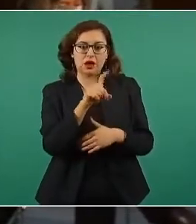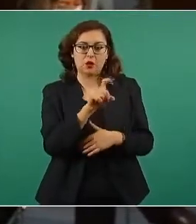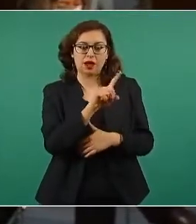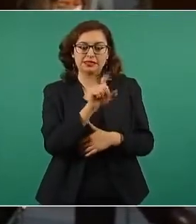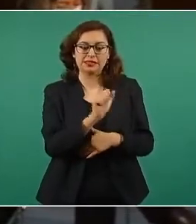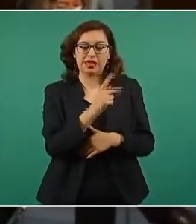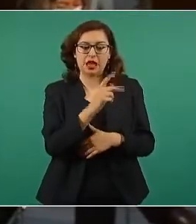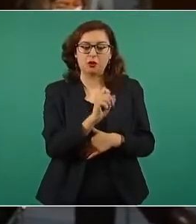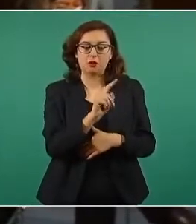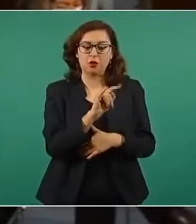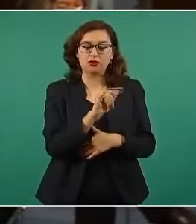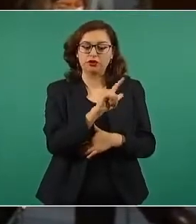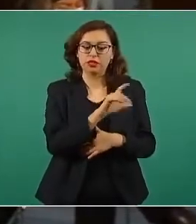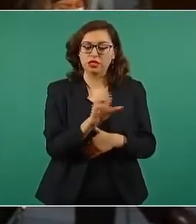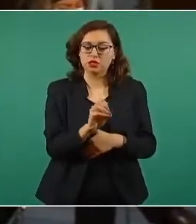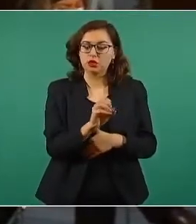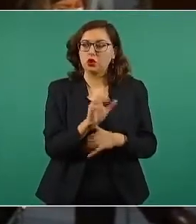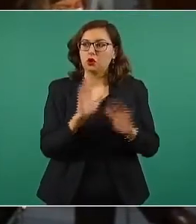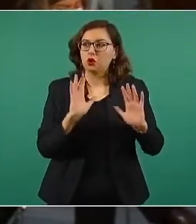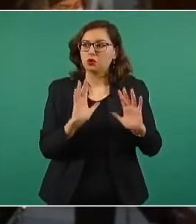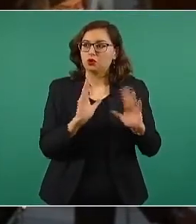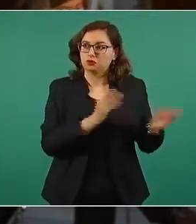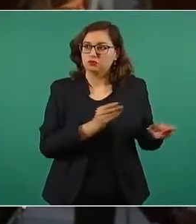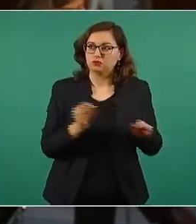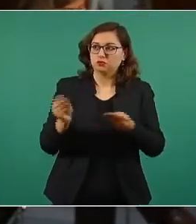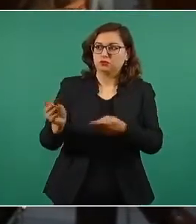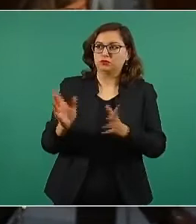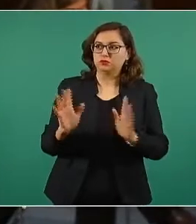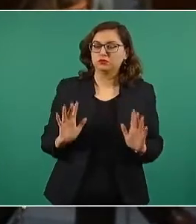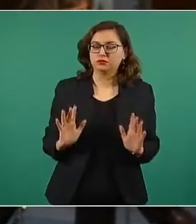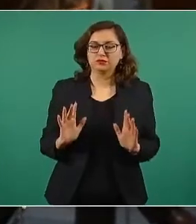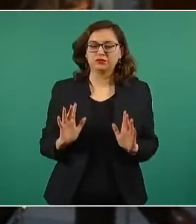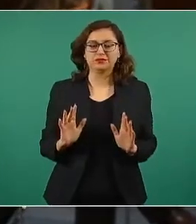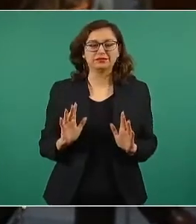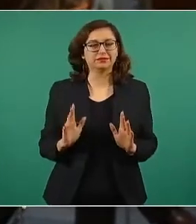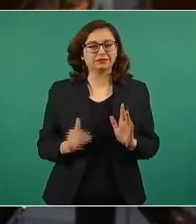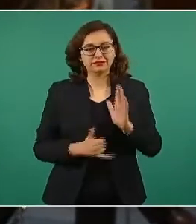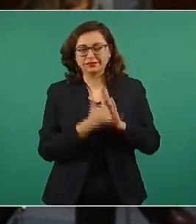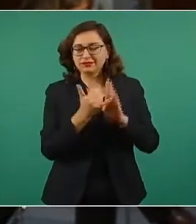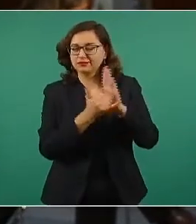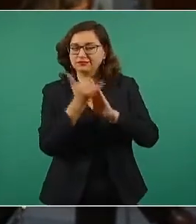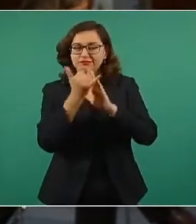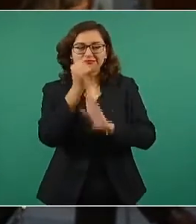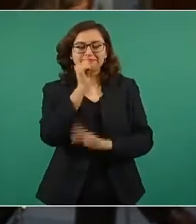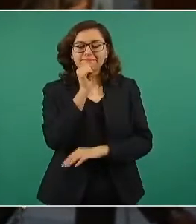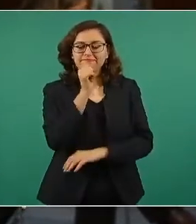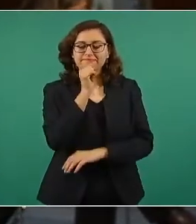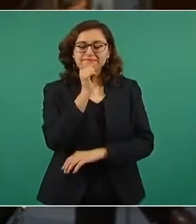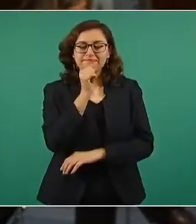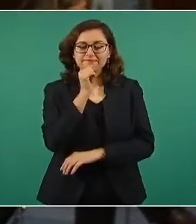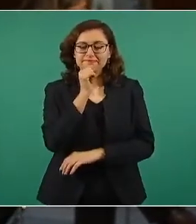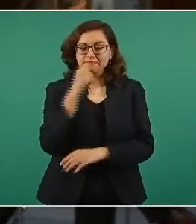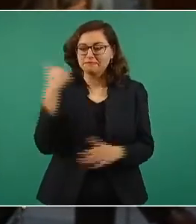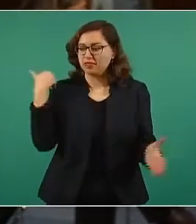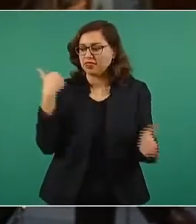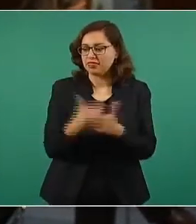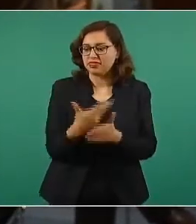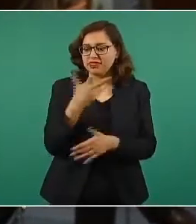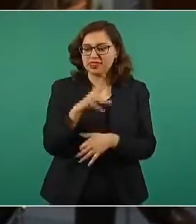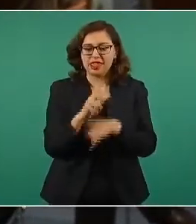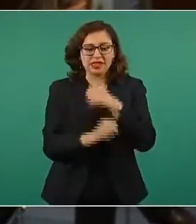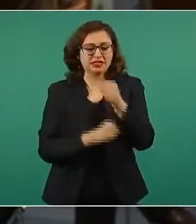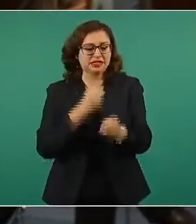cuando no tienen ni el 10 por ciento de la obra, no lo tienen en 10 años, no han